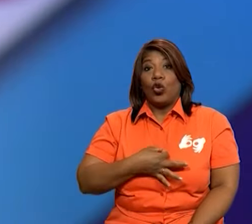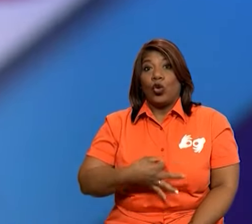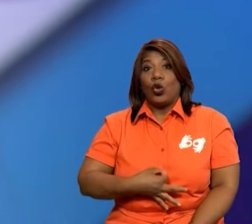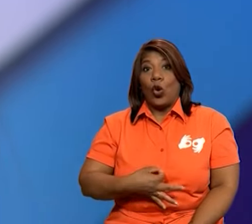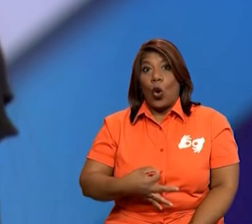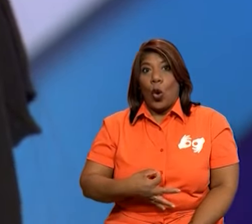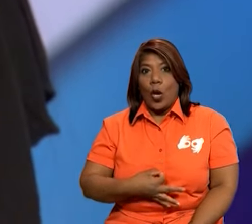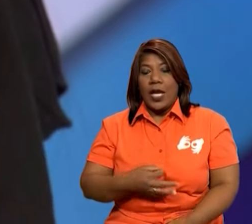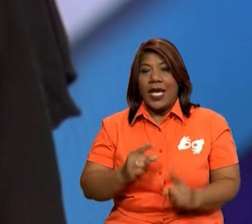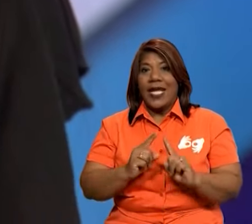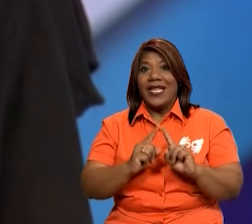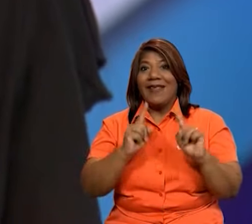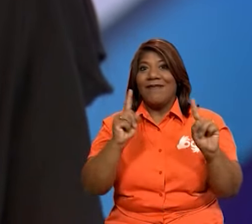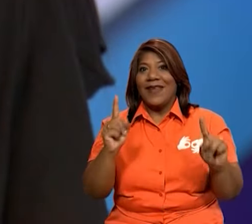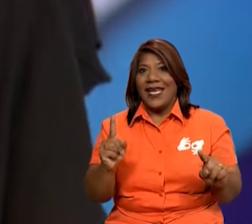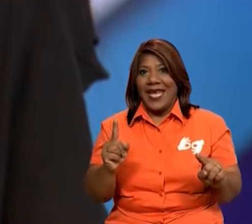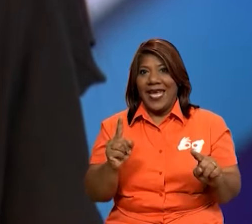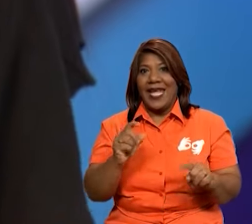Gracias.